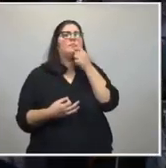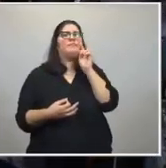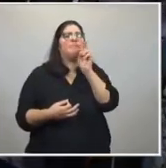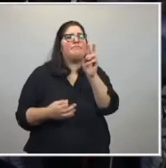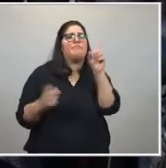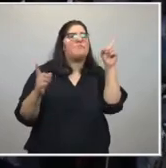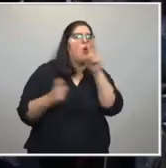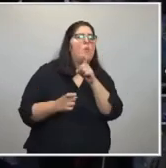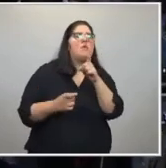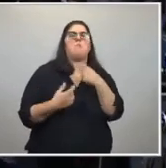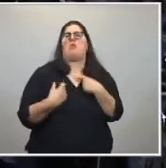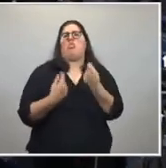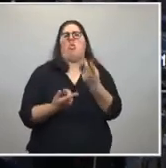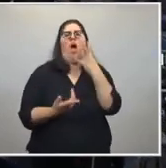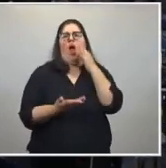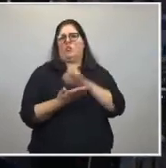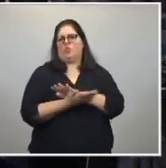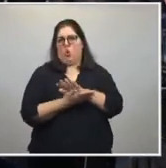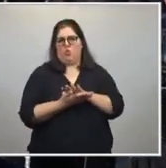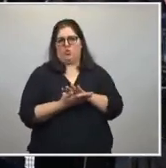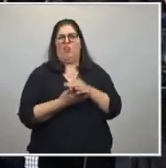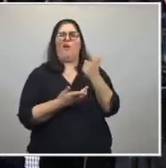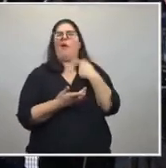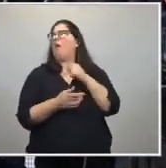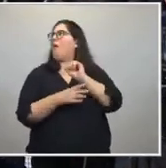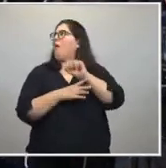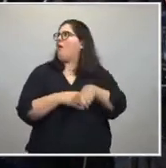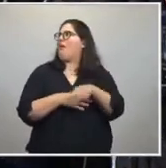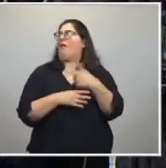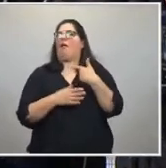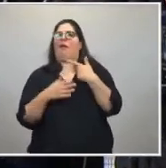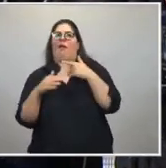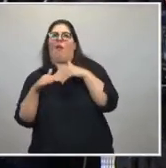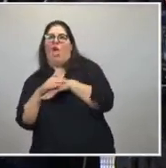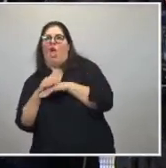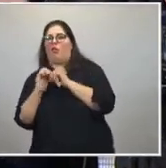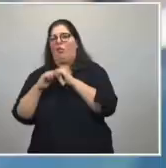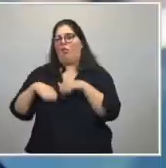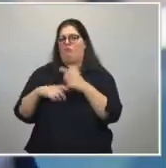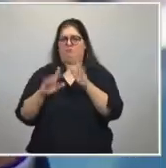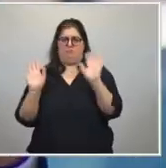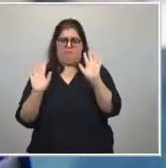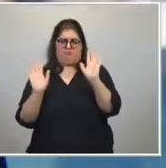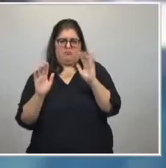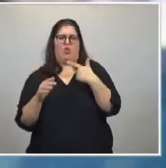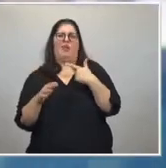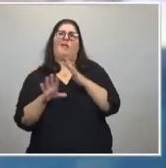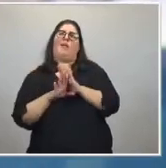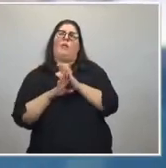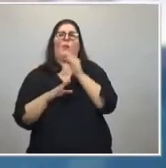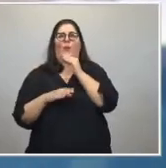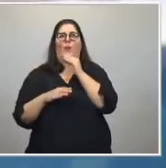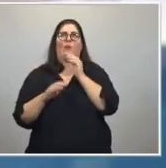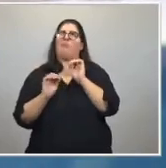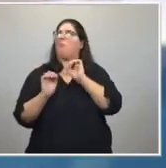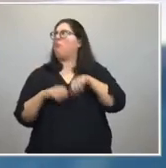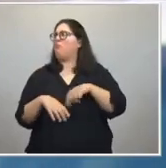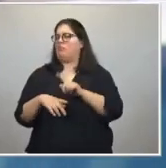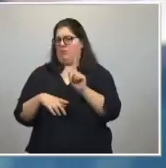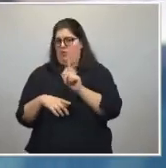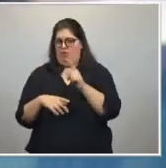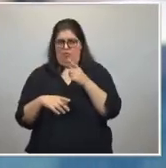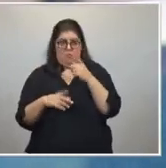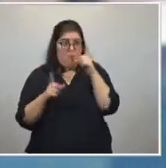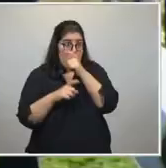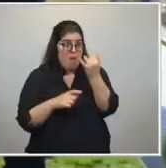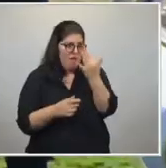plantea una solución. No los esquiva, no los esconde, ni los barre abajo de la alfombra, enfrenta los